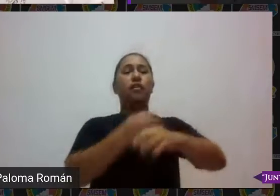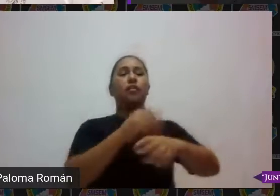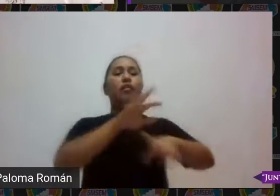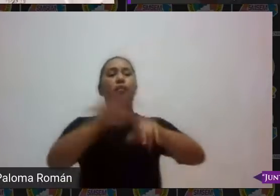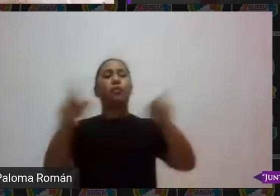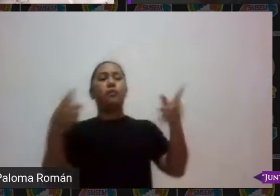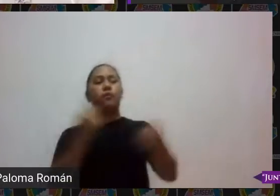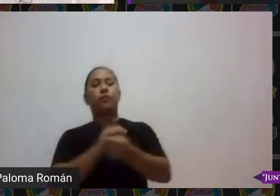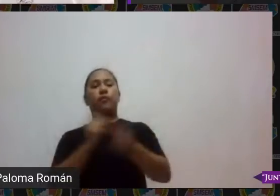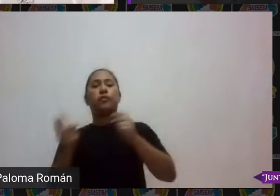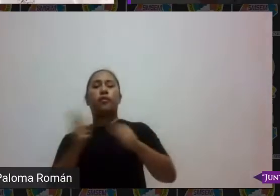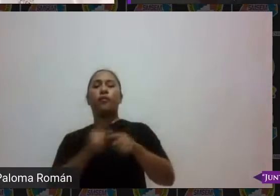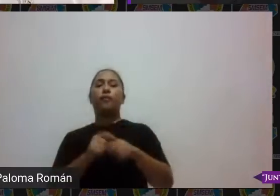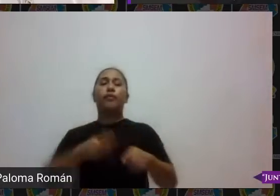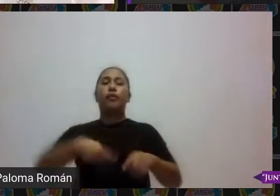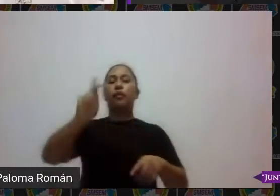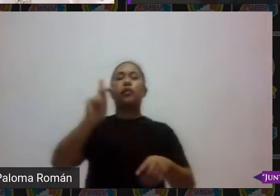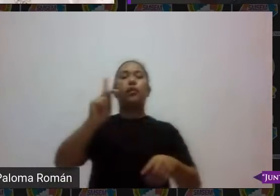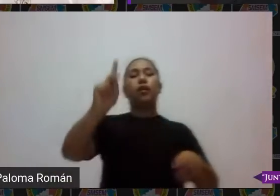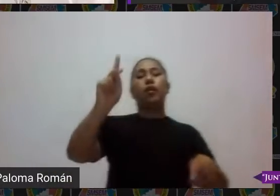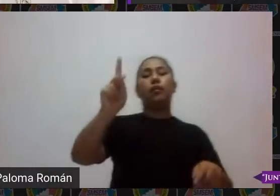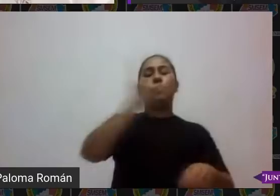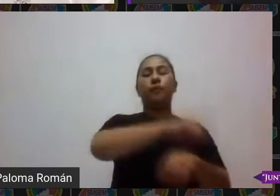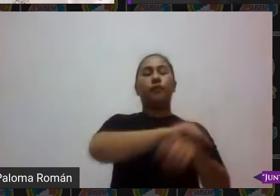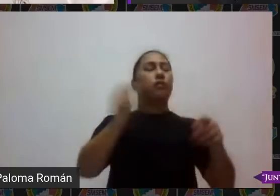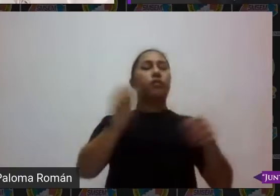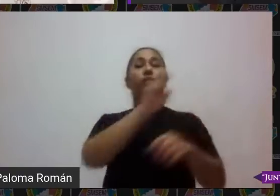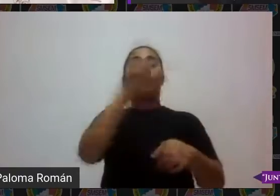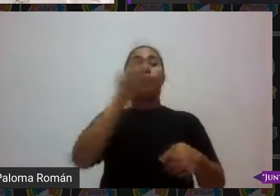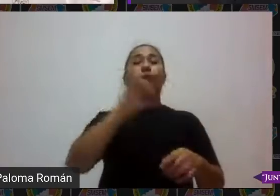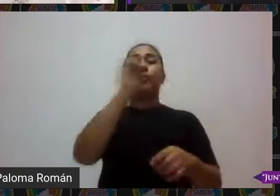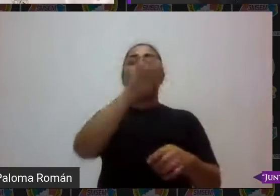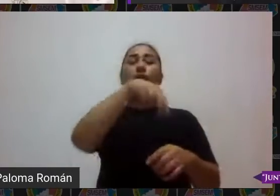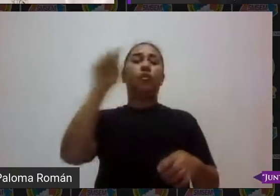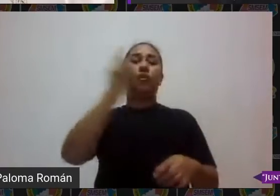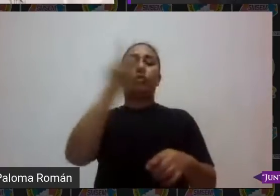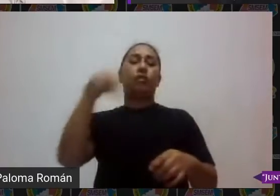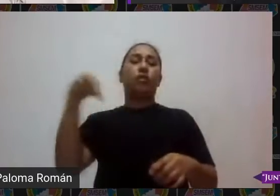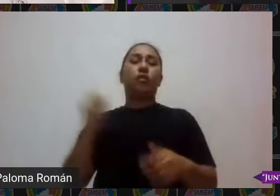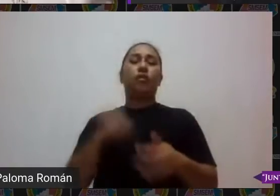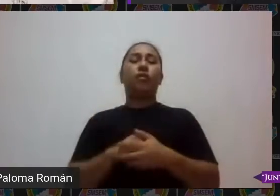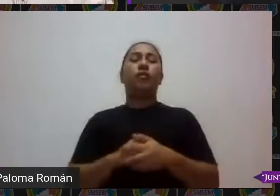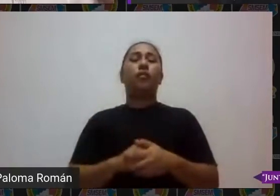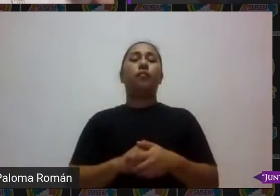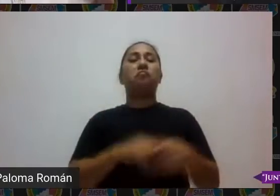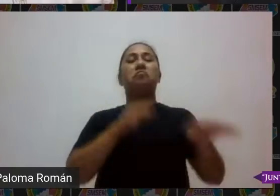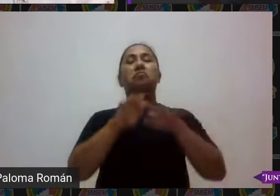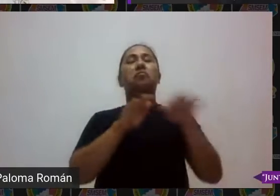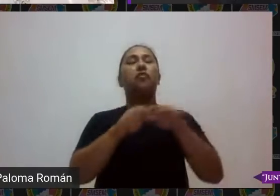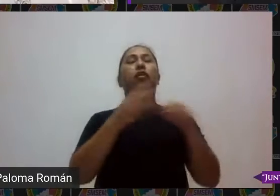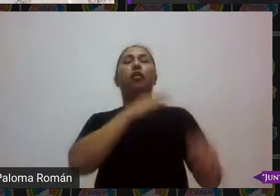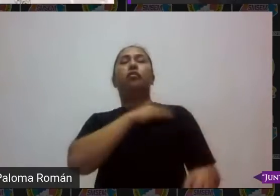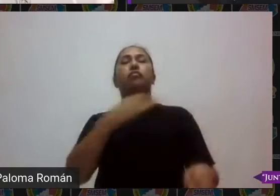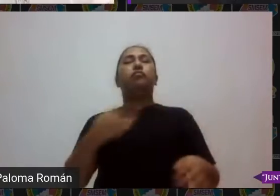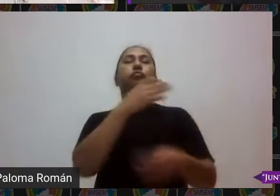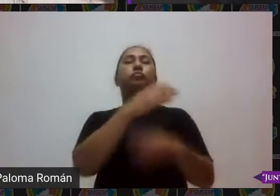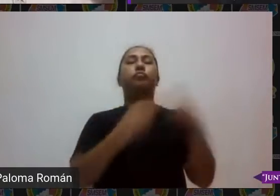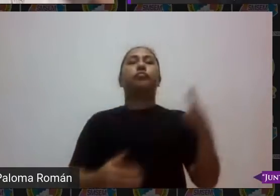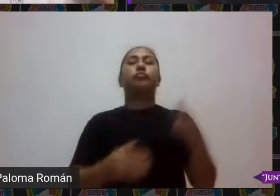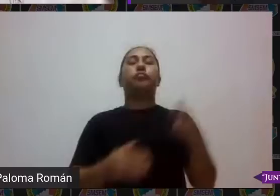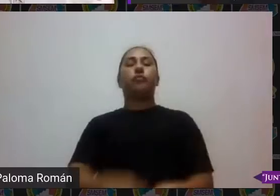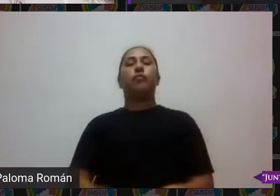a la familia porque si no lo puedes tener en un zoom en alguna sesión online y cuesta trabajo bueno es el mismo proyecto